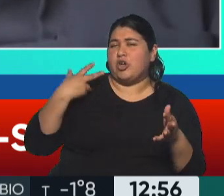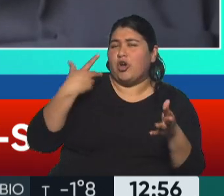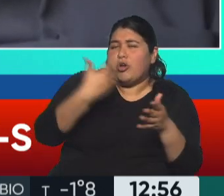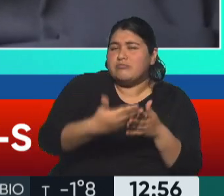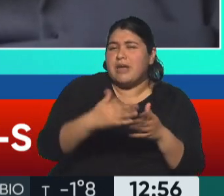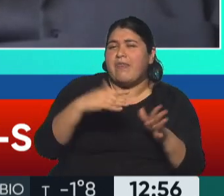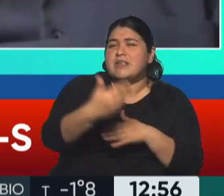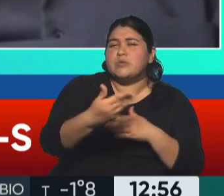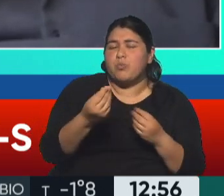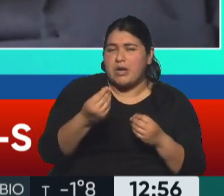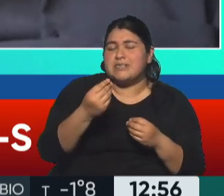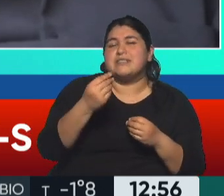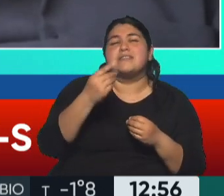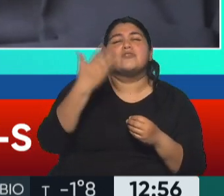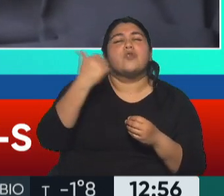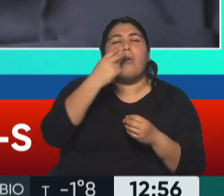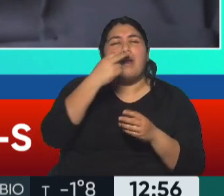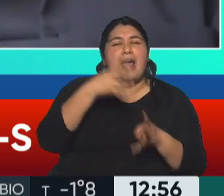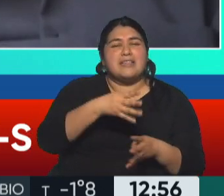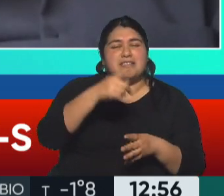los atentados del 11 de septiembre.